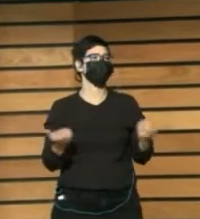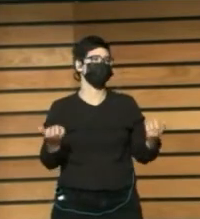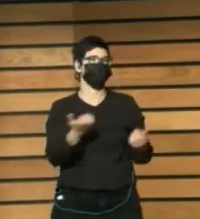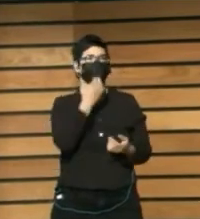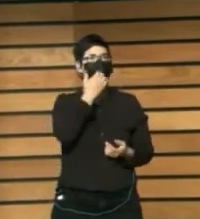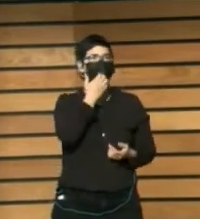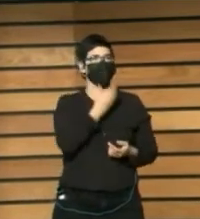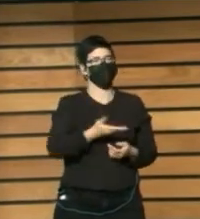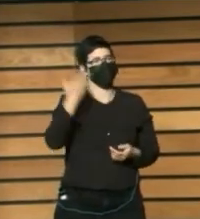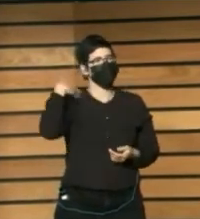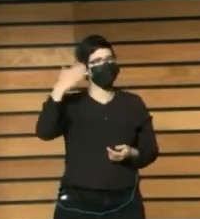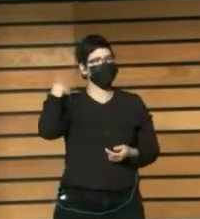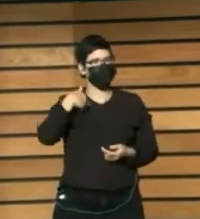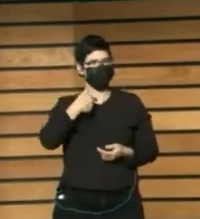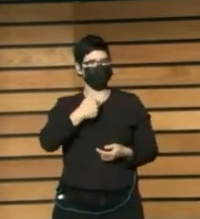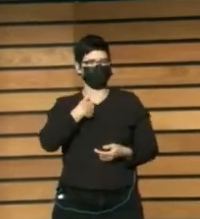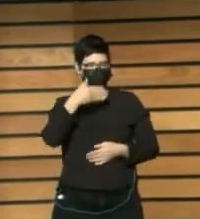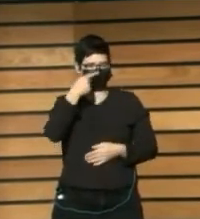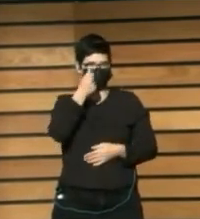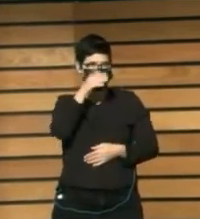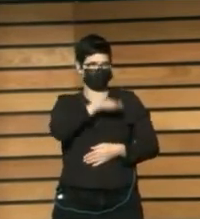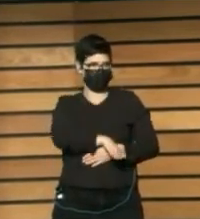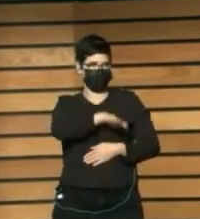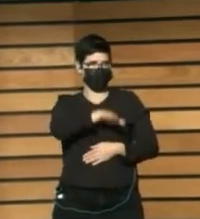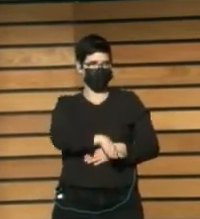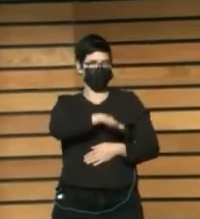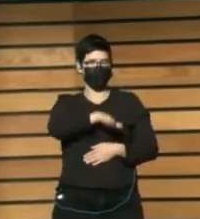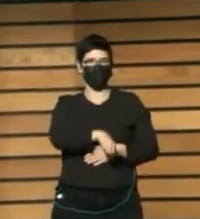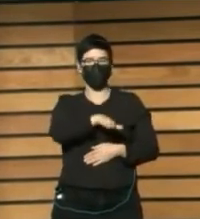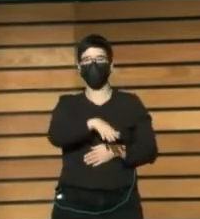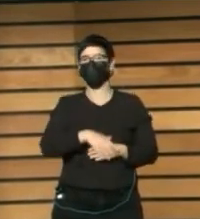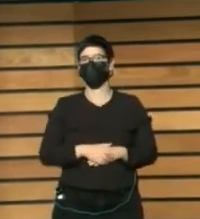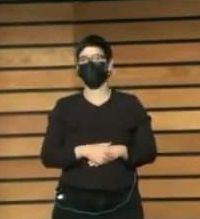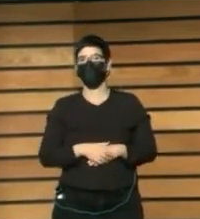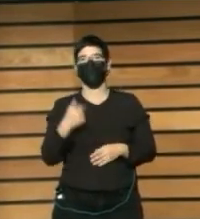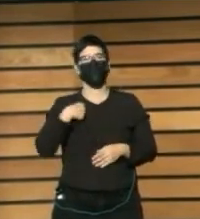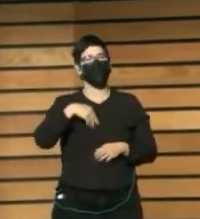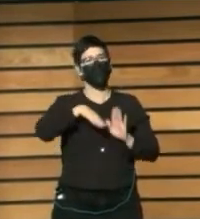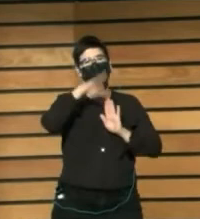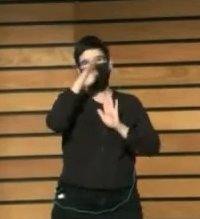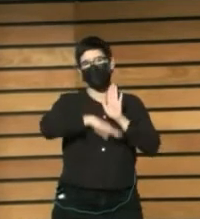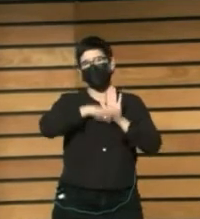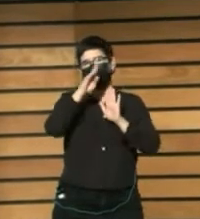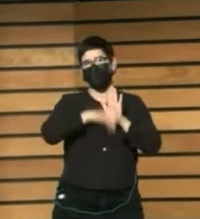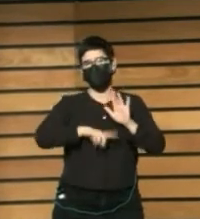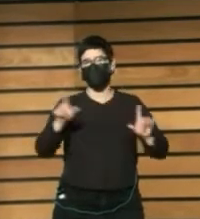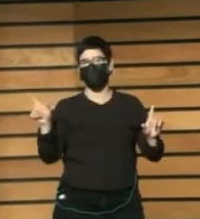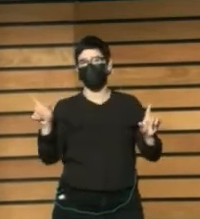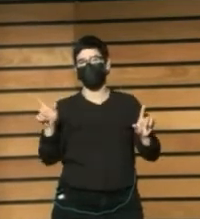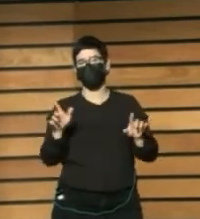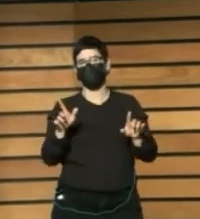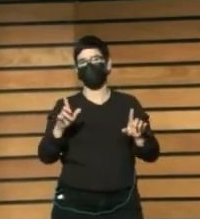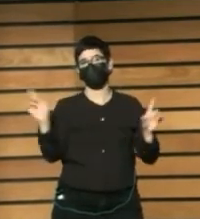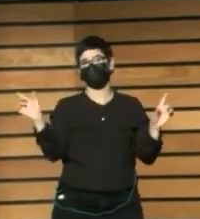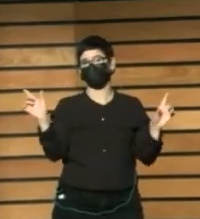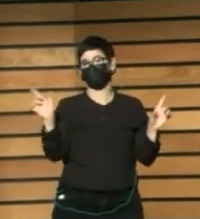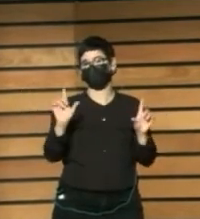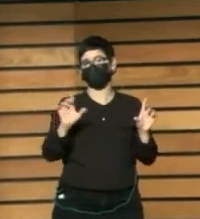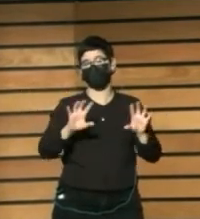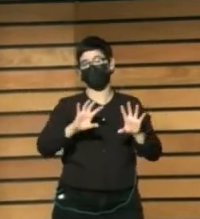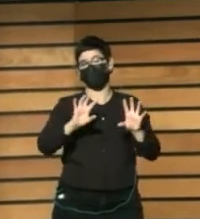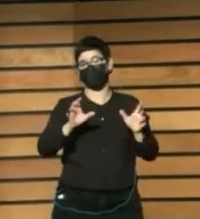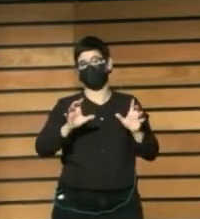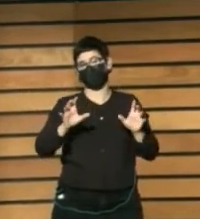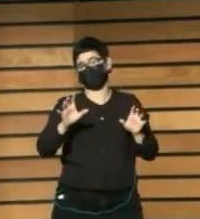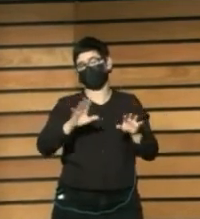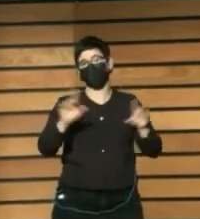Cuando yo era niño Había un programa Muy popular En la cadena Nacional Todos